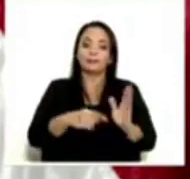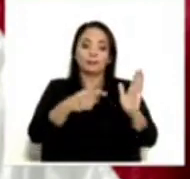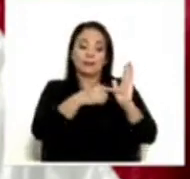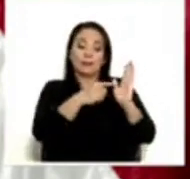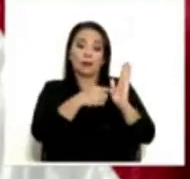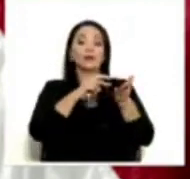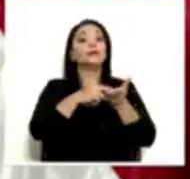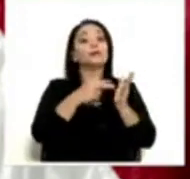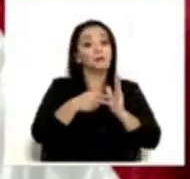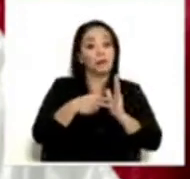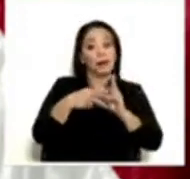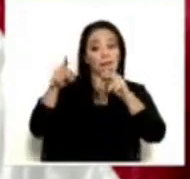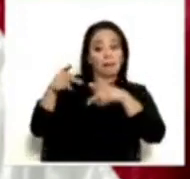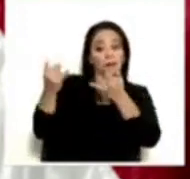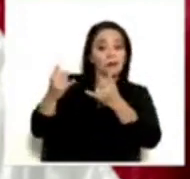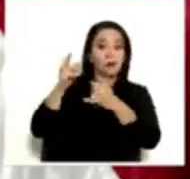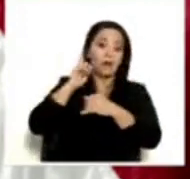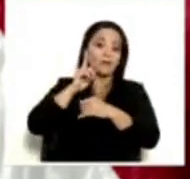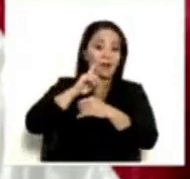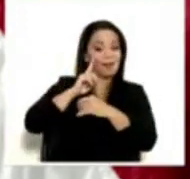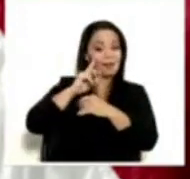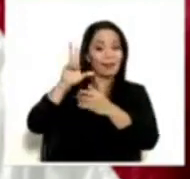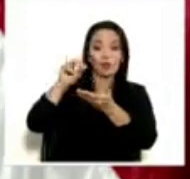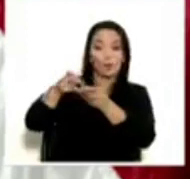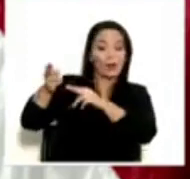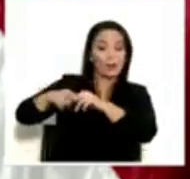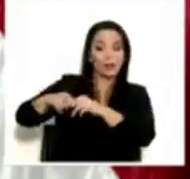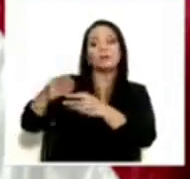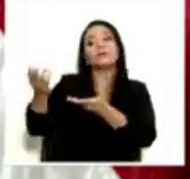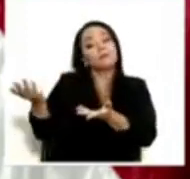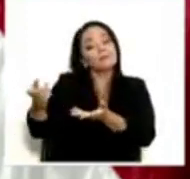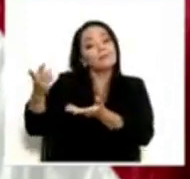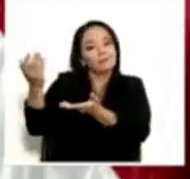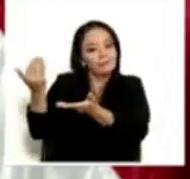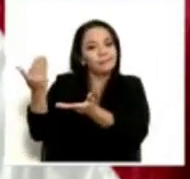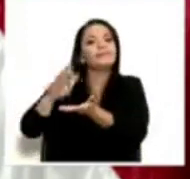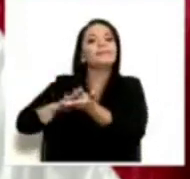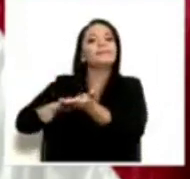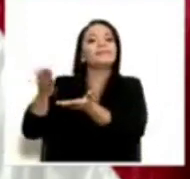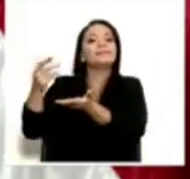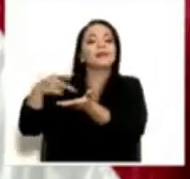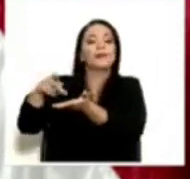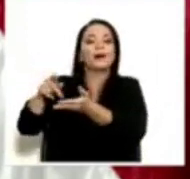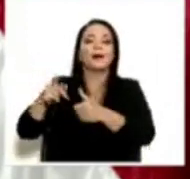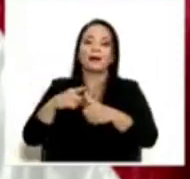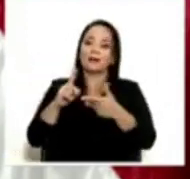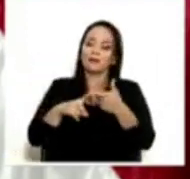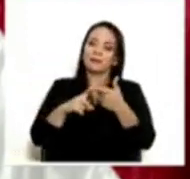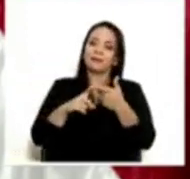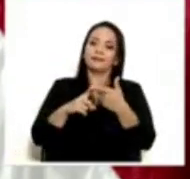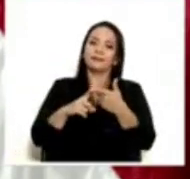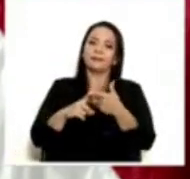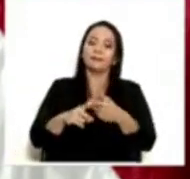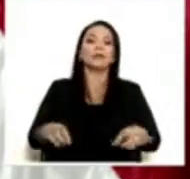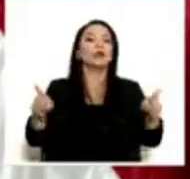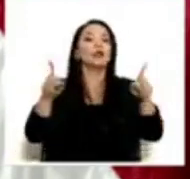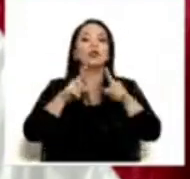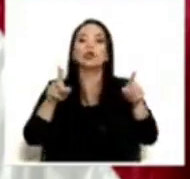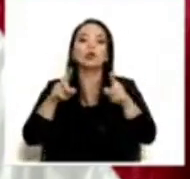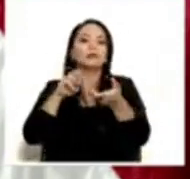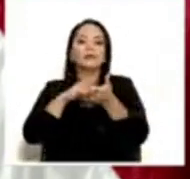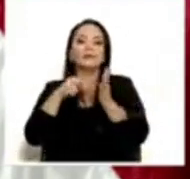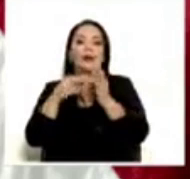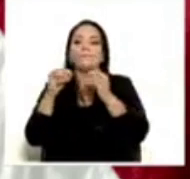la honestidad, a que reconozcan que no se generan más recaudación para el gobierno.